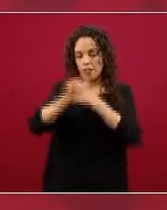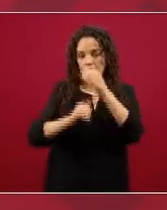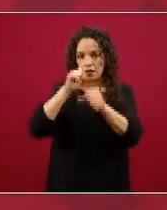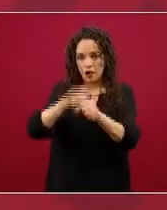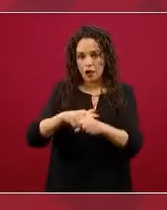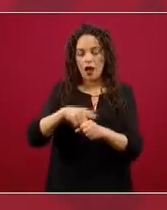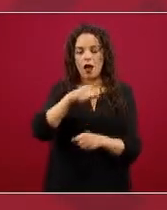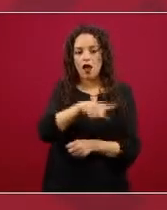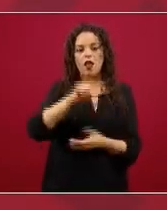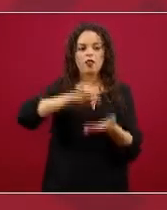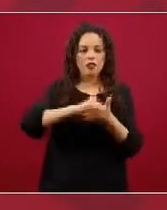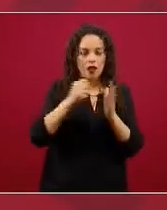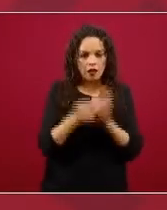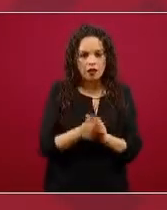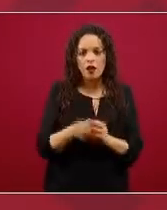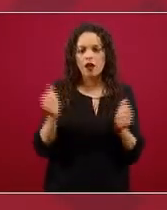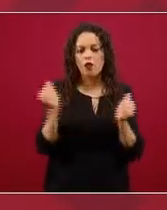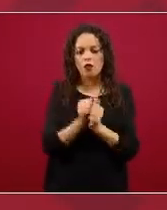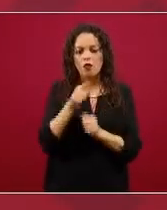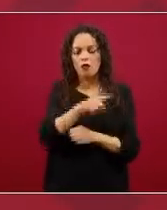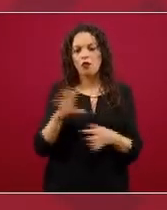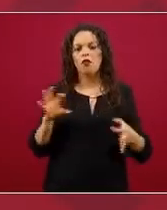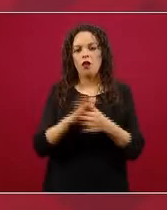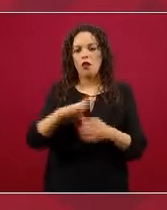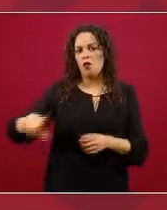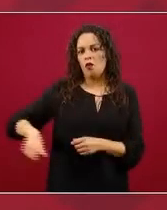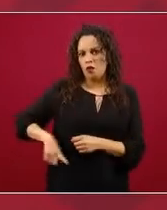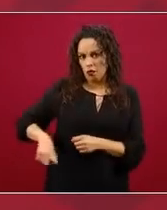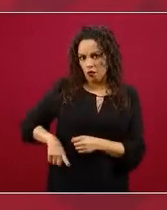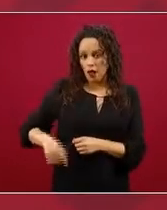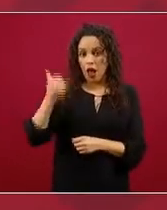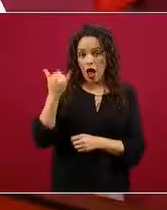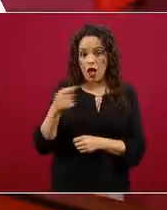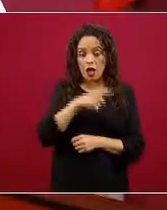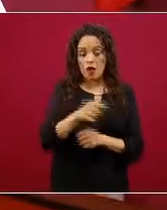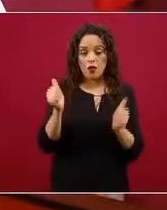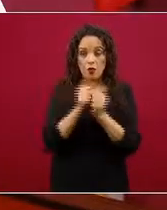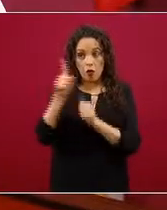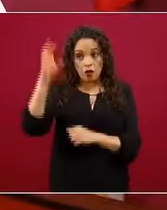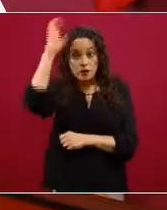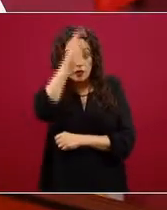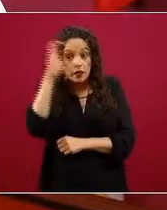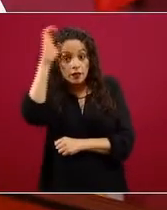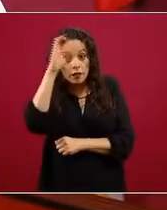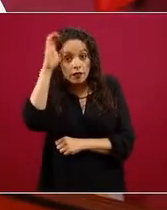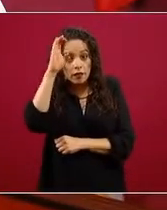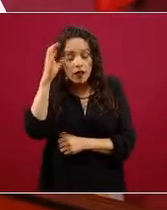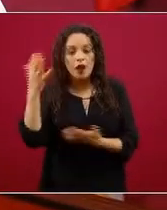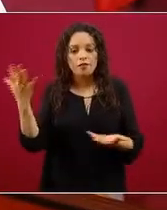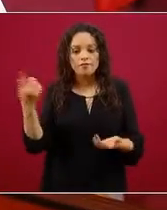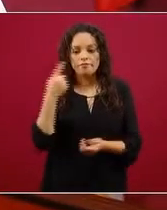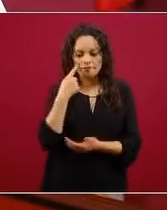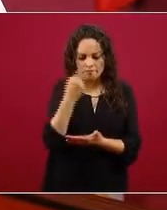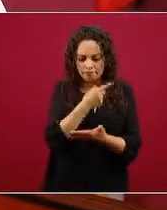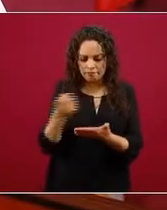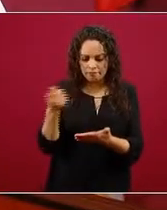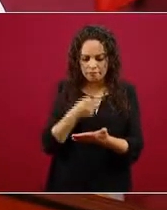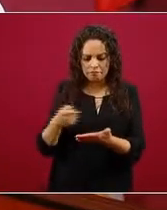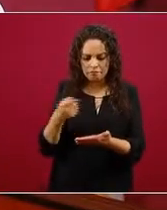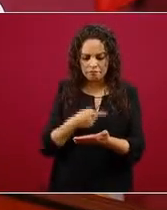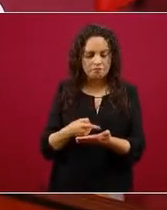gubernamentales a lo largo de la epidemia, como la información científica, ha sido escasa, en general